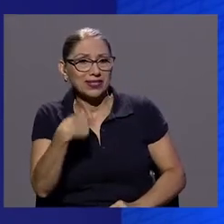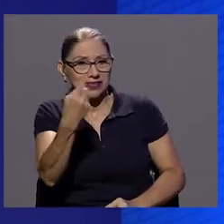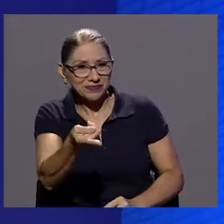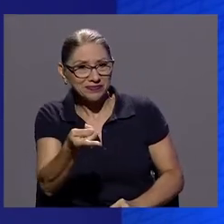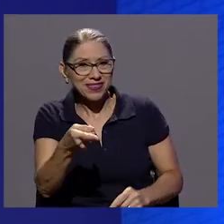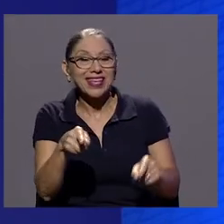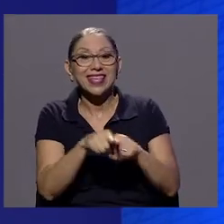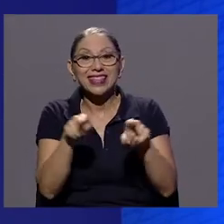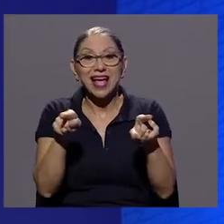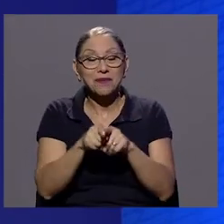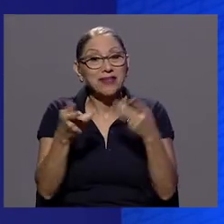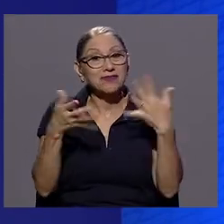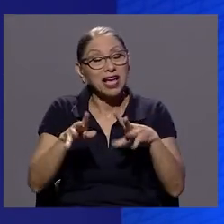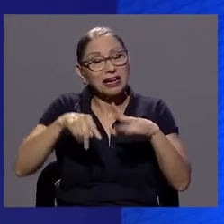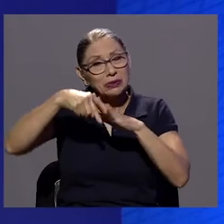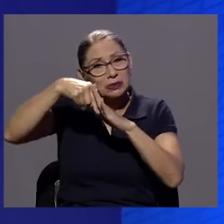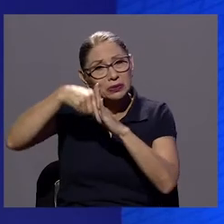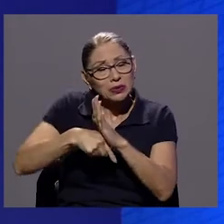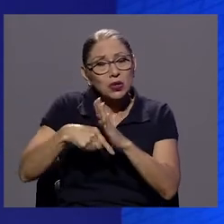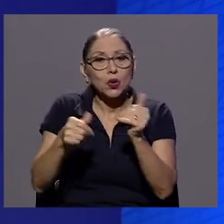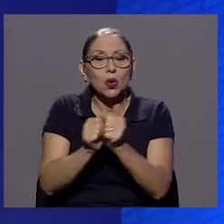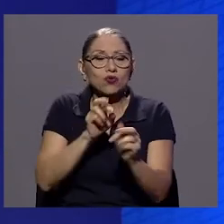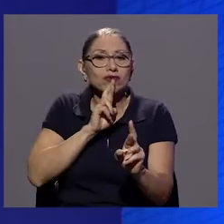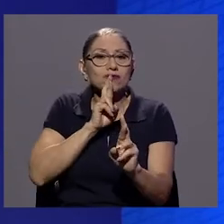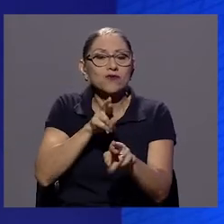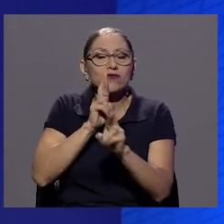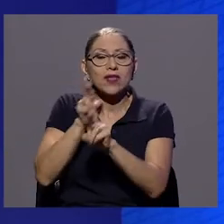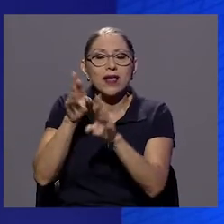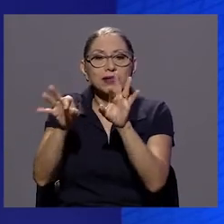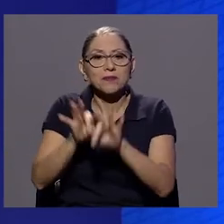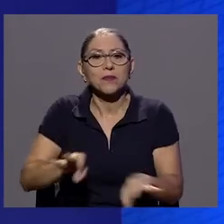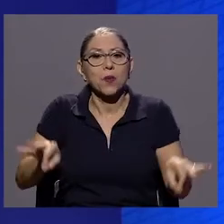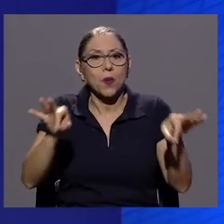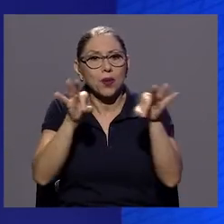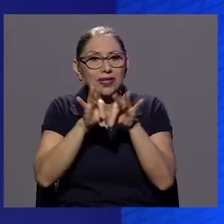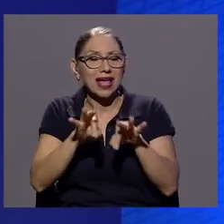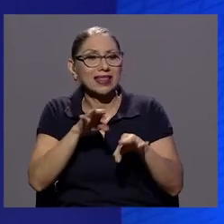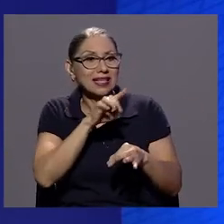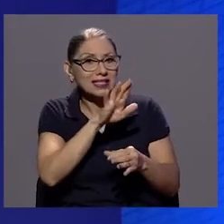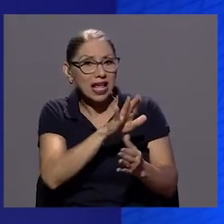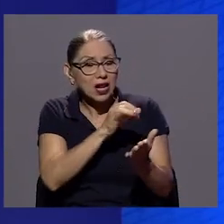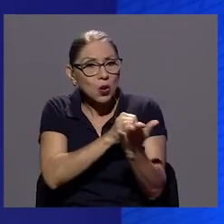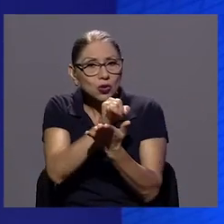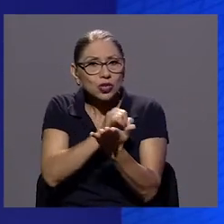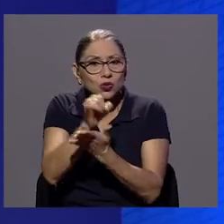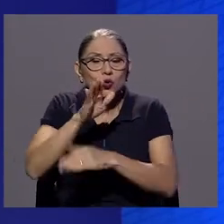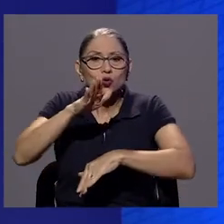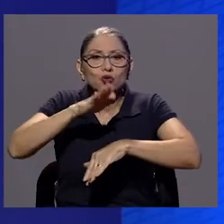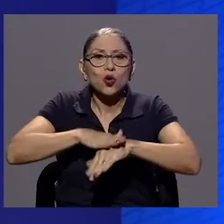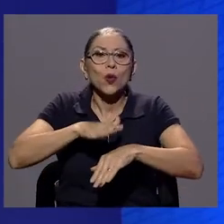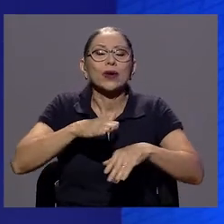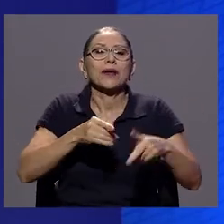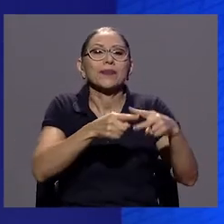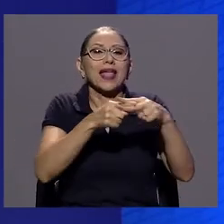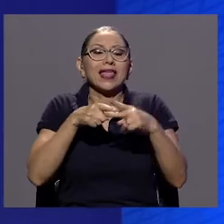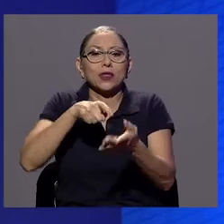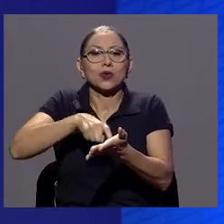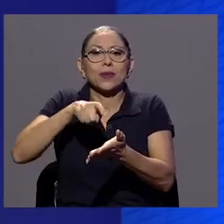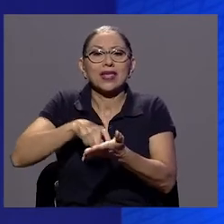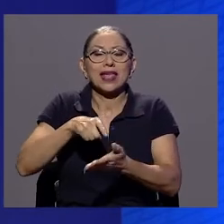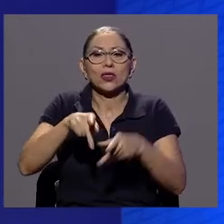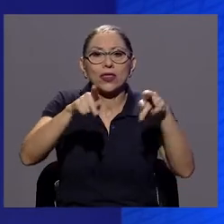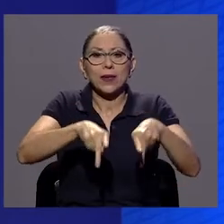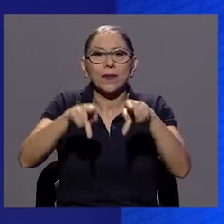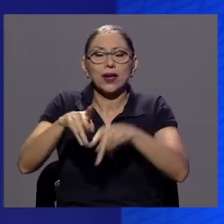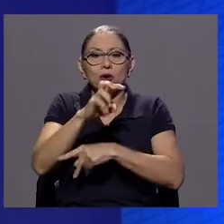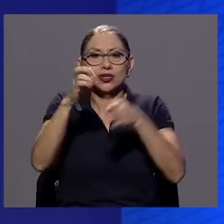Danilo, en el segundo bloque y también para ya entrar de lleno en algunos de sus resultados importantes de estos estudios sobre el endeudamiento de los